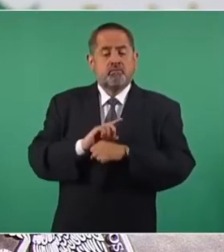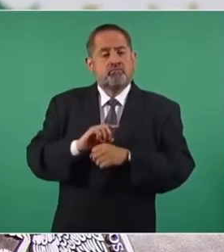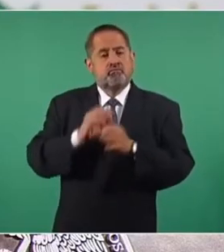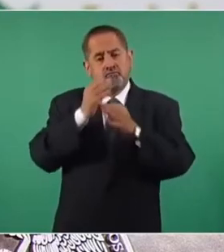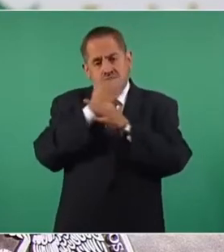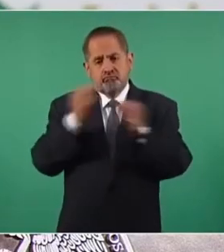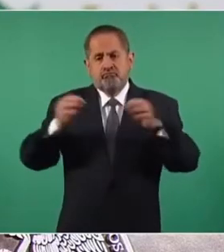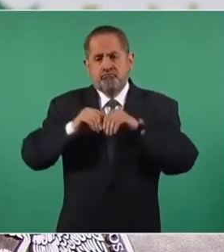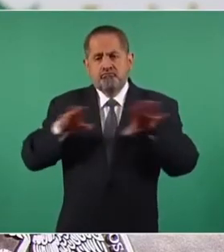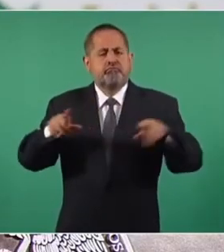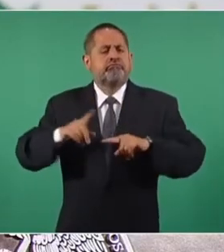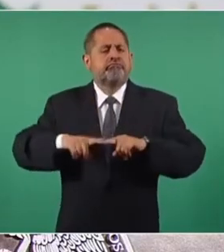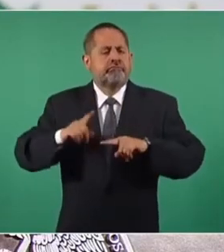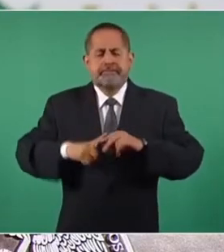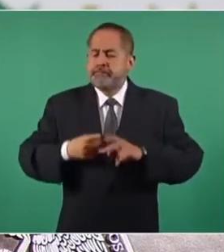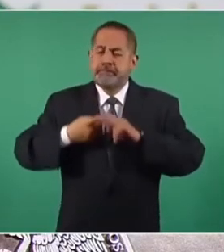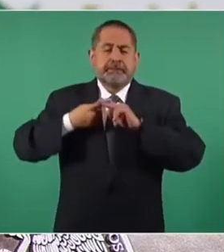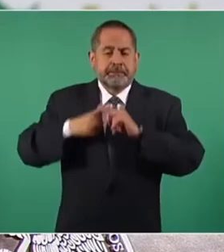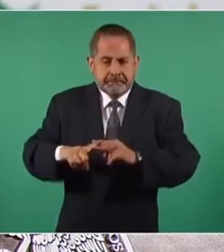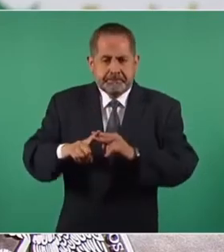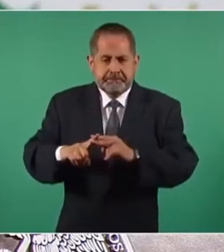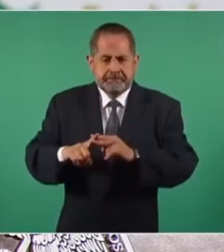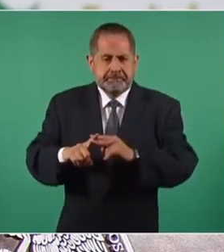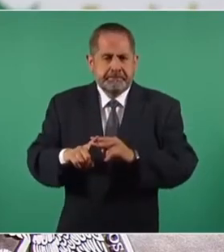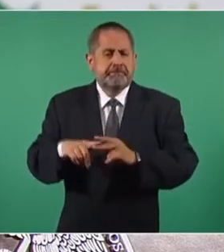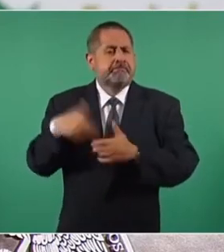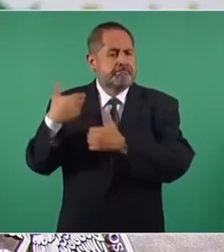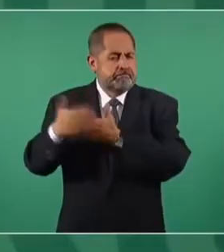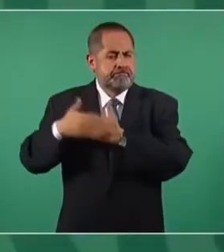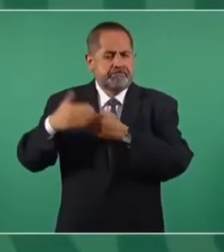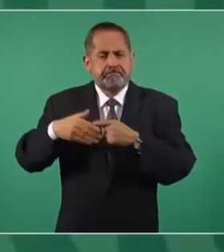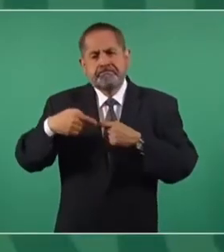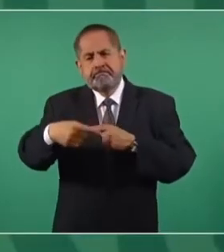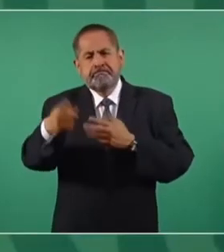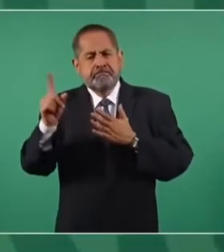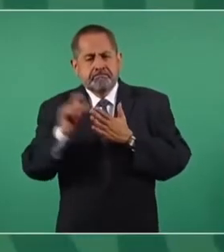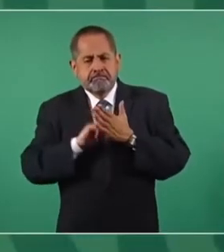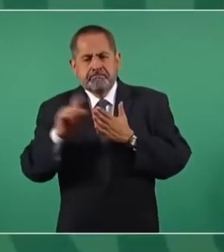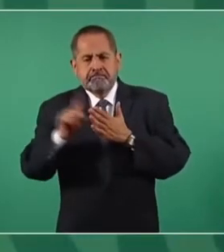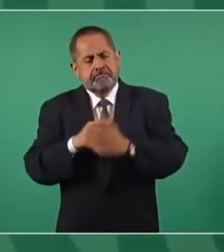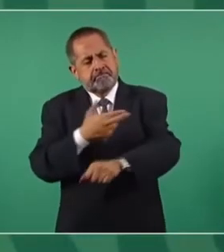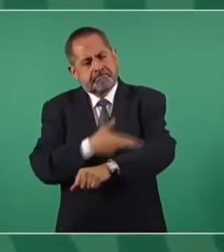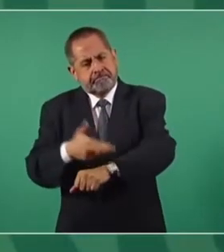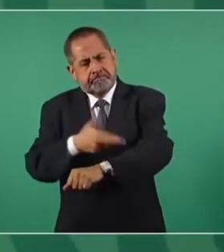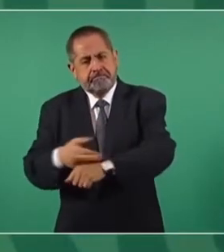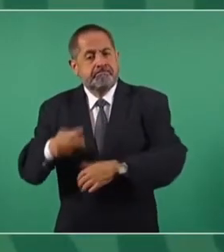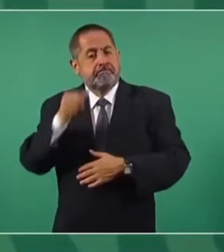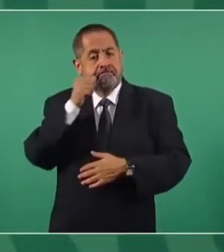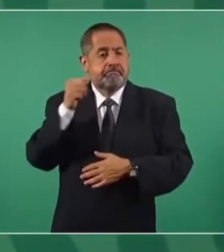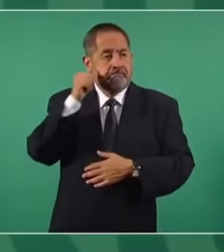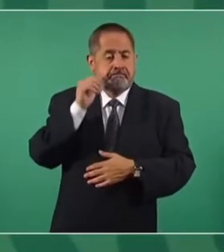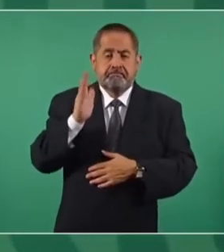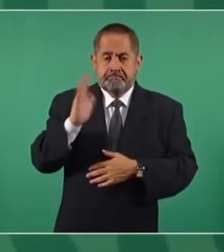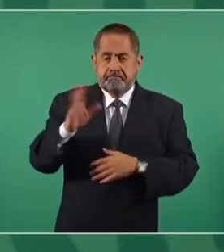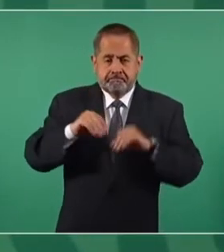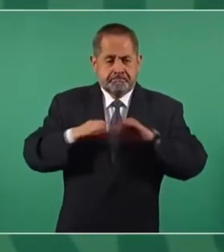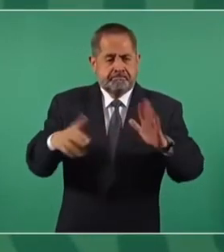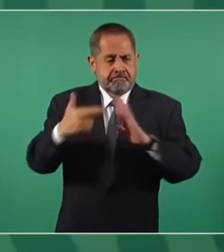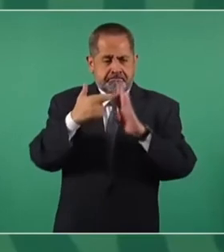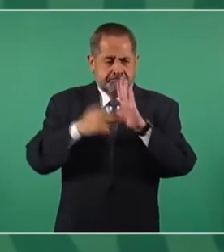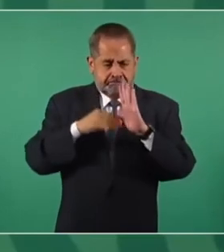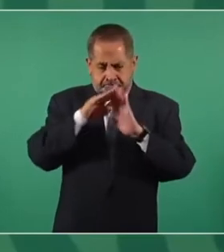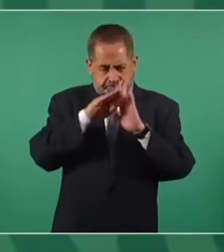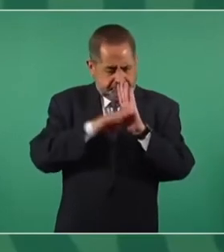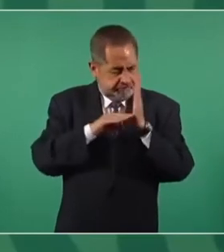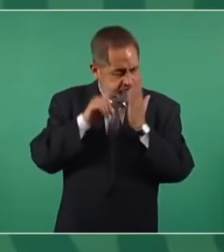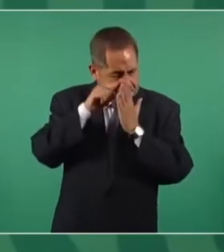sólo el principio de un proceso cuyos avances estaremos viendo cada mes. El día de ayer ya fueron publicados los lineamientos para la